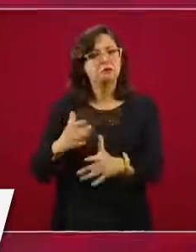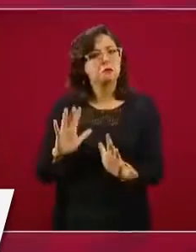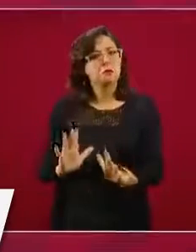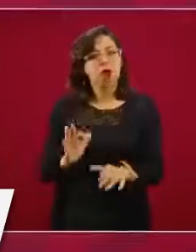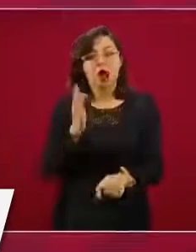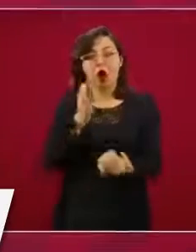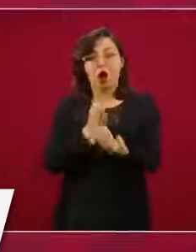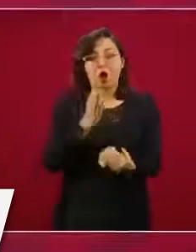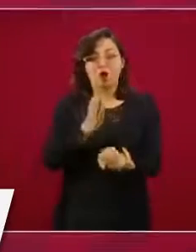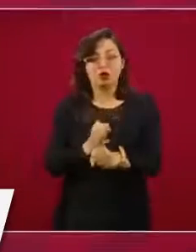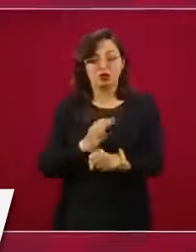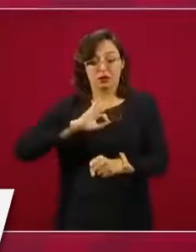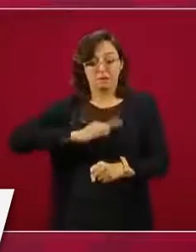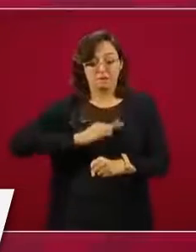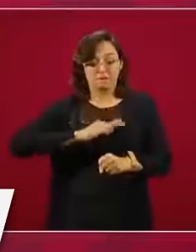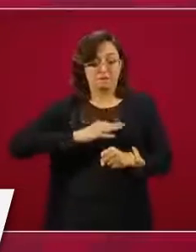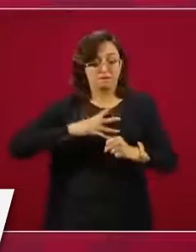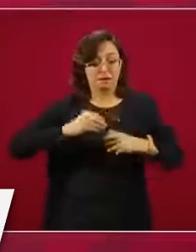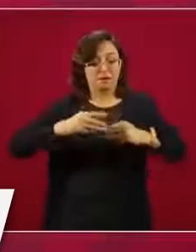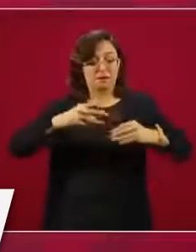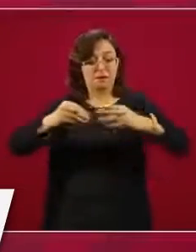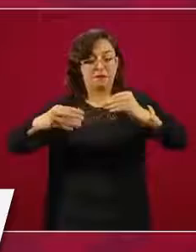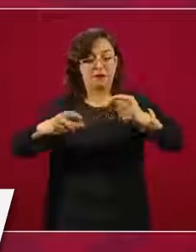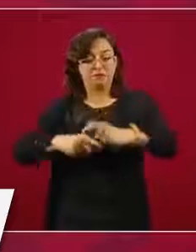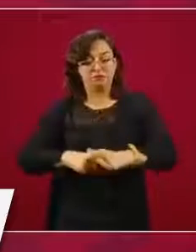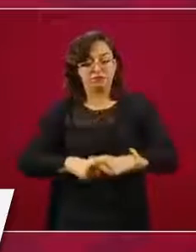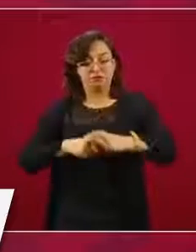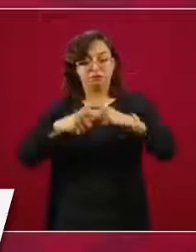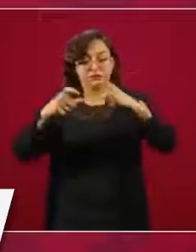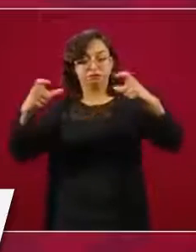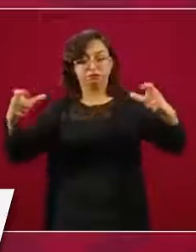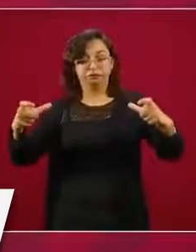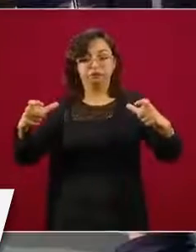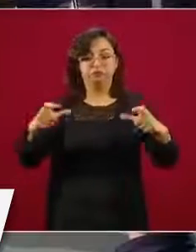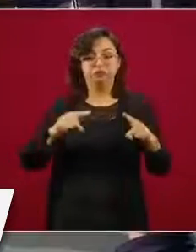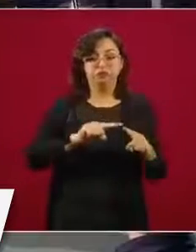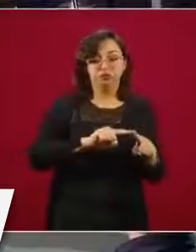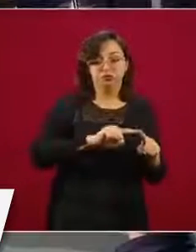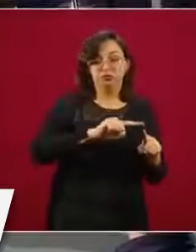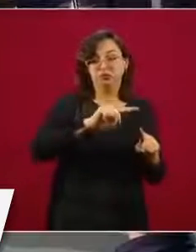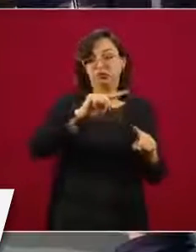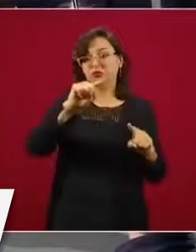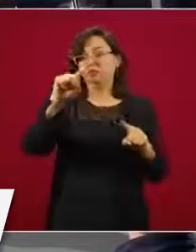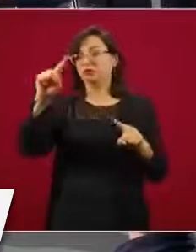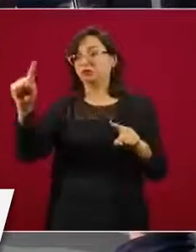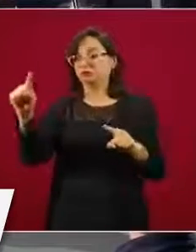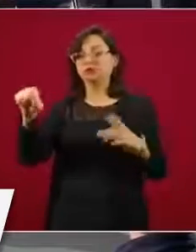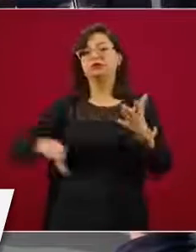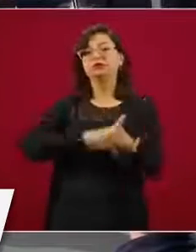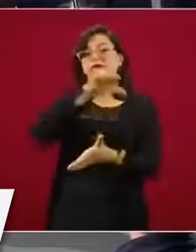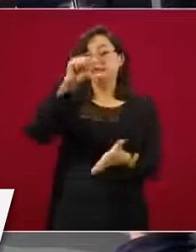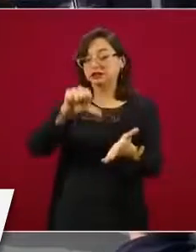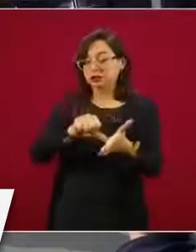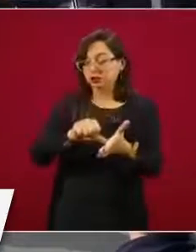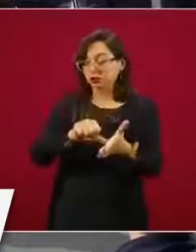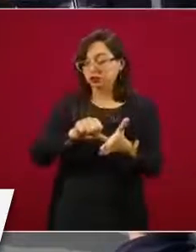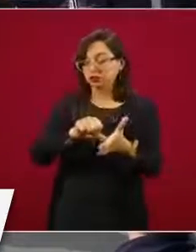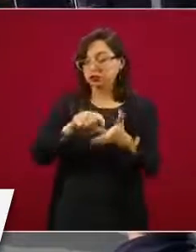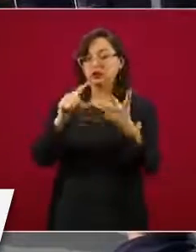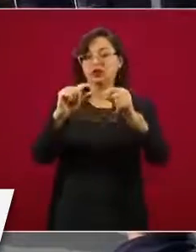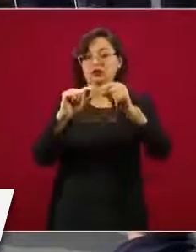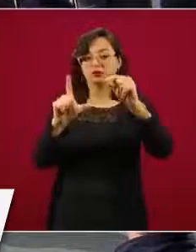pandemia, en el caso del Estado de México, si